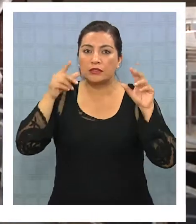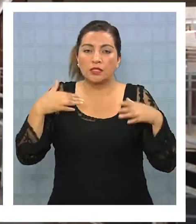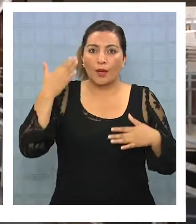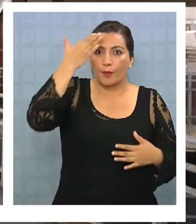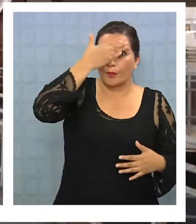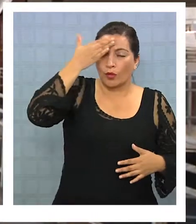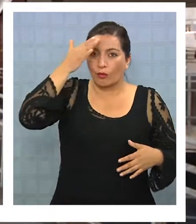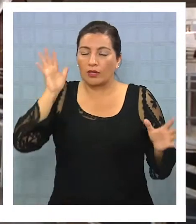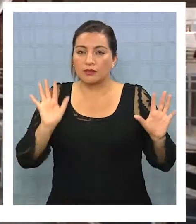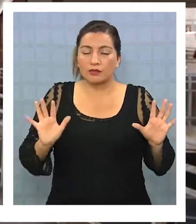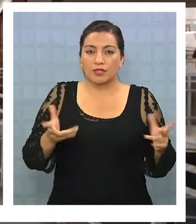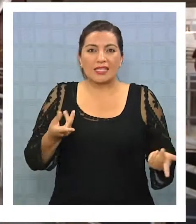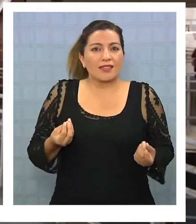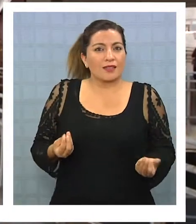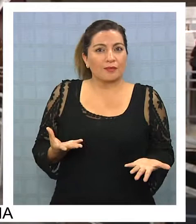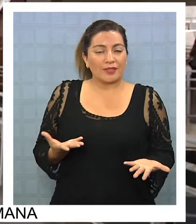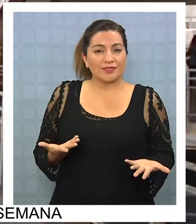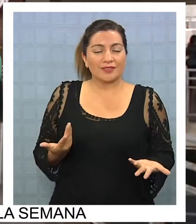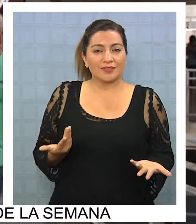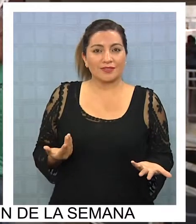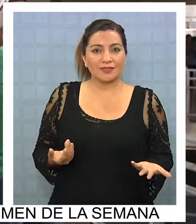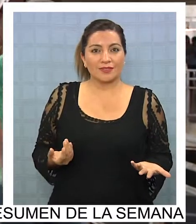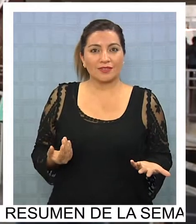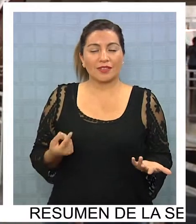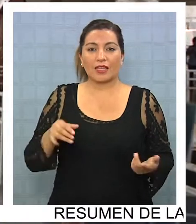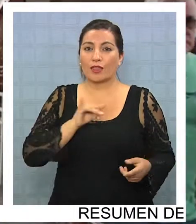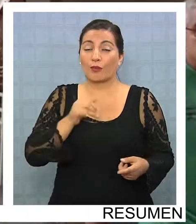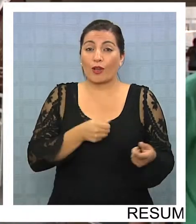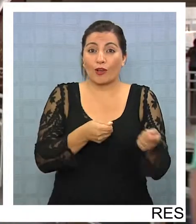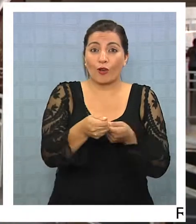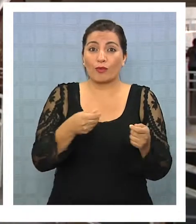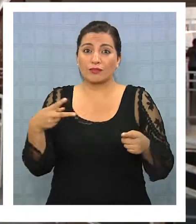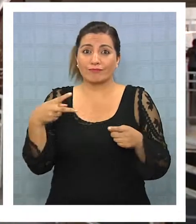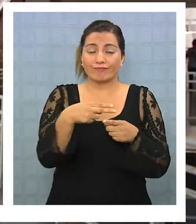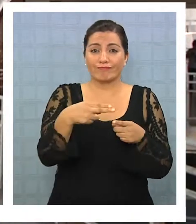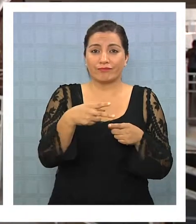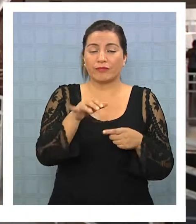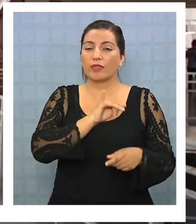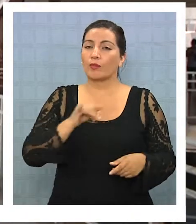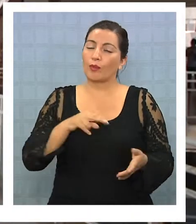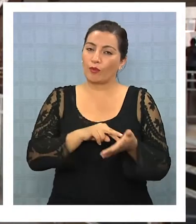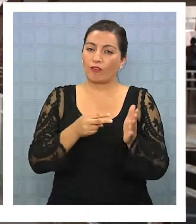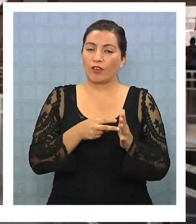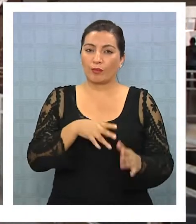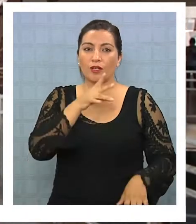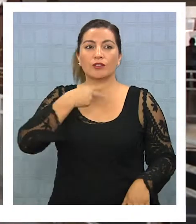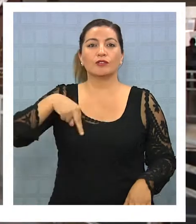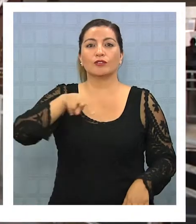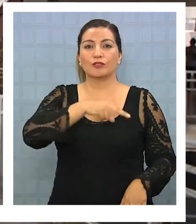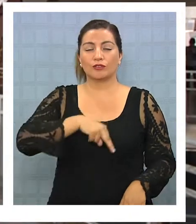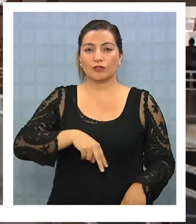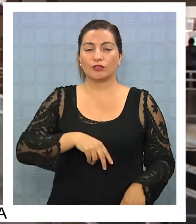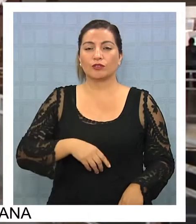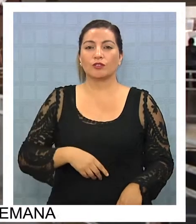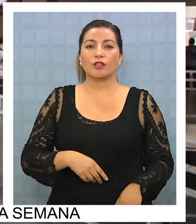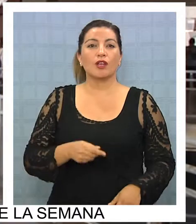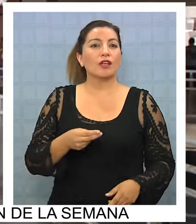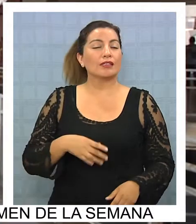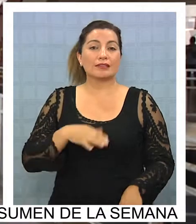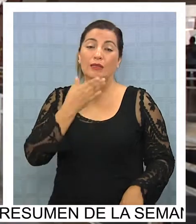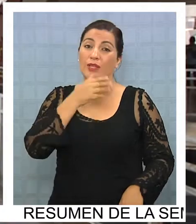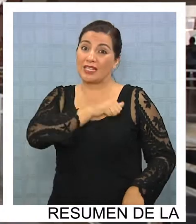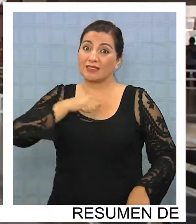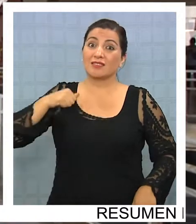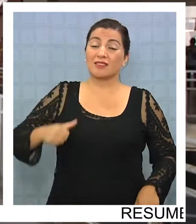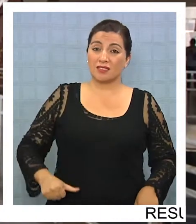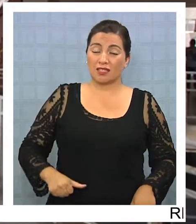Preocupados, porque si hay algún tipo de medida que interfiera en el comercio, nos puede afectar directamente, especialmente a los usuarios chinos, que es la mercadería que mueve